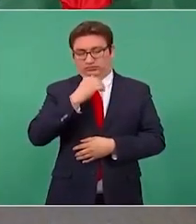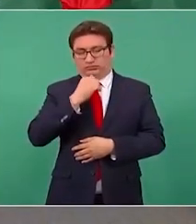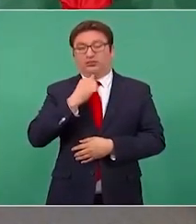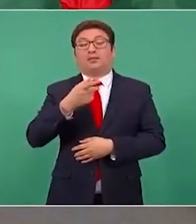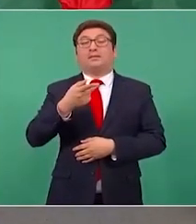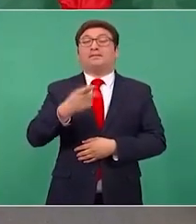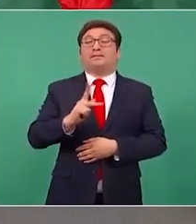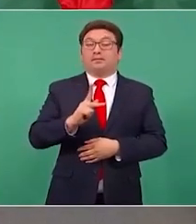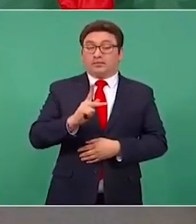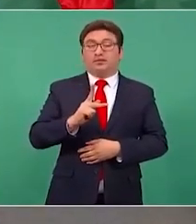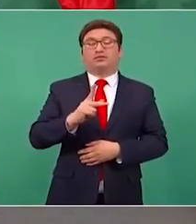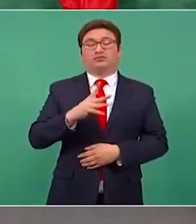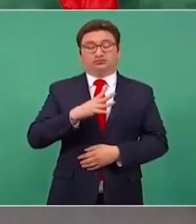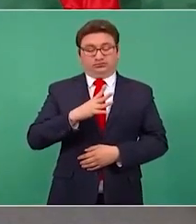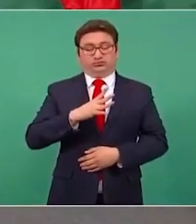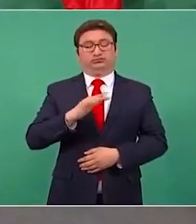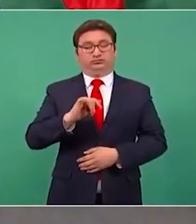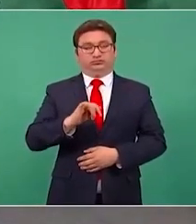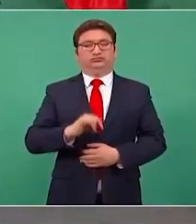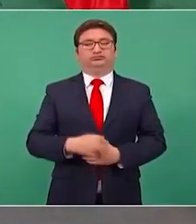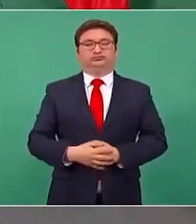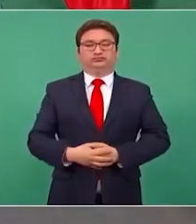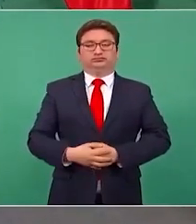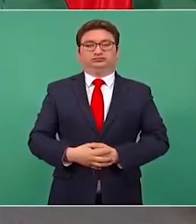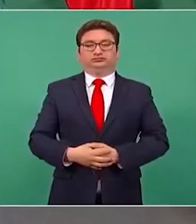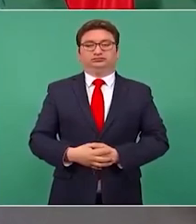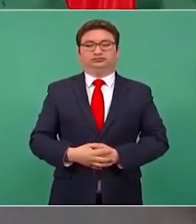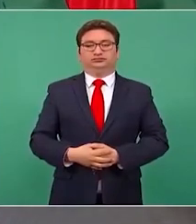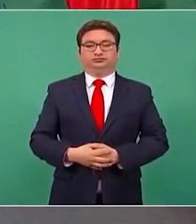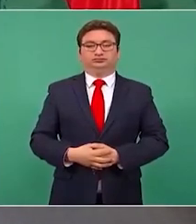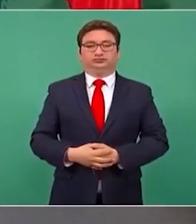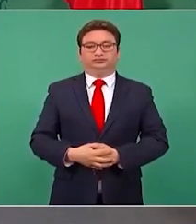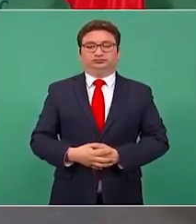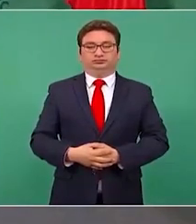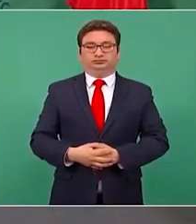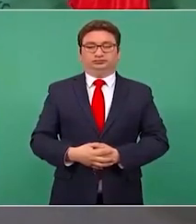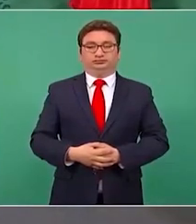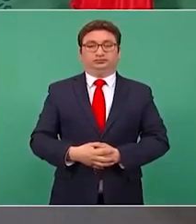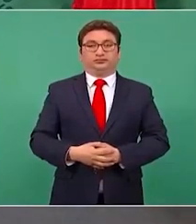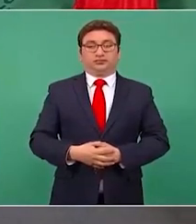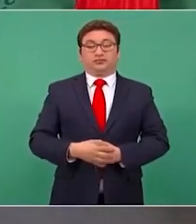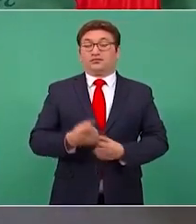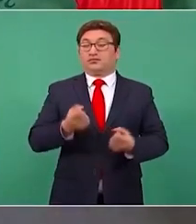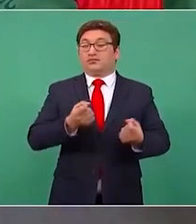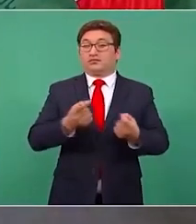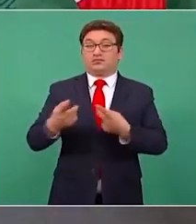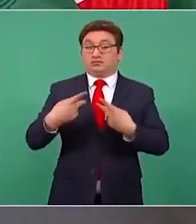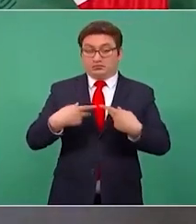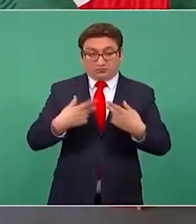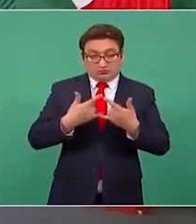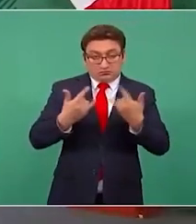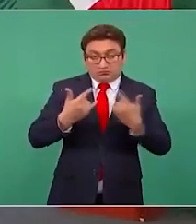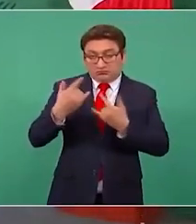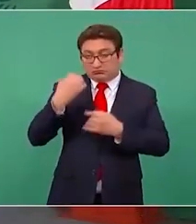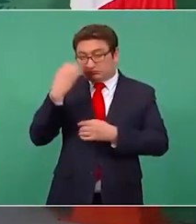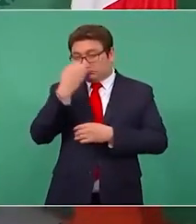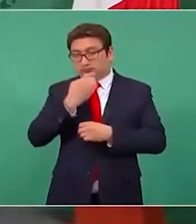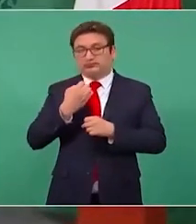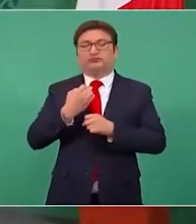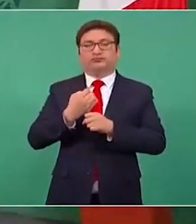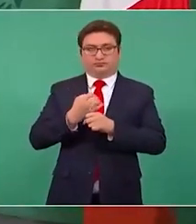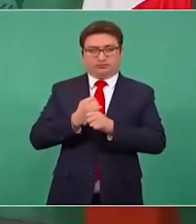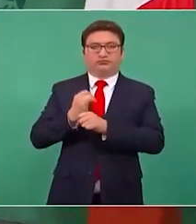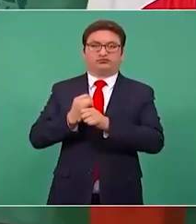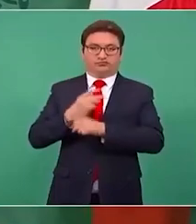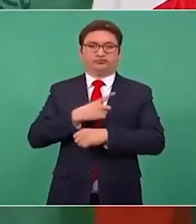Pero sí hay casos que deben de revisarse y donde está demostrada